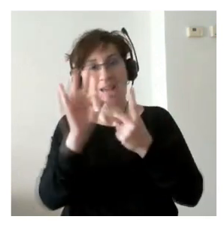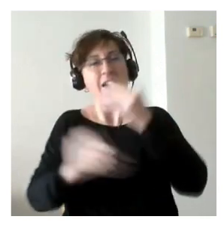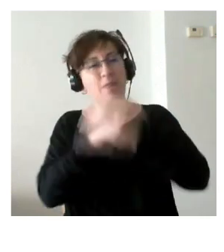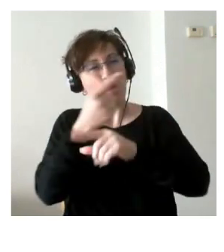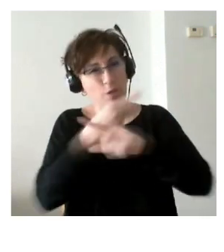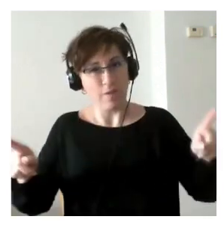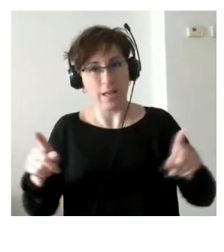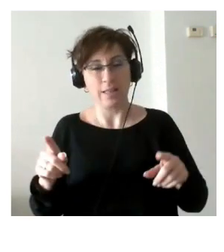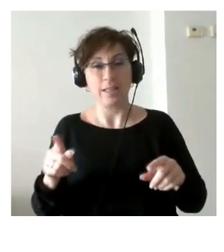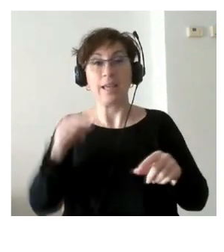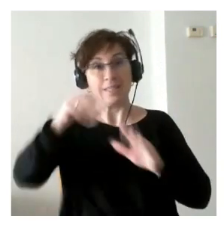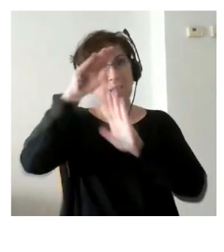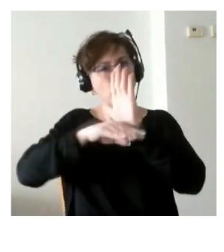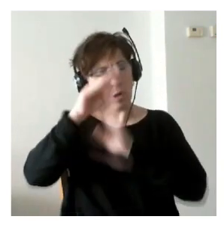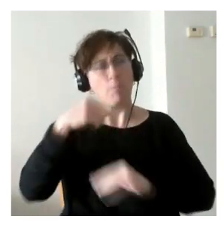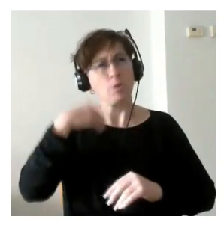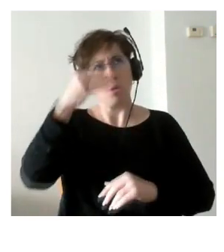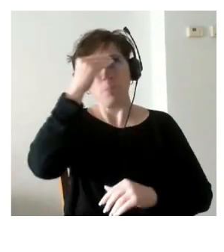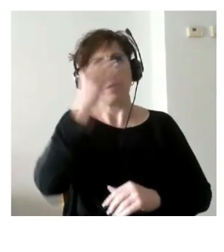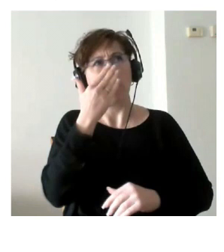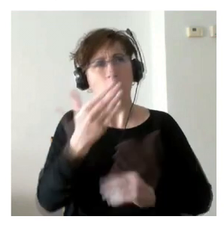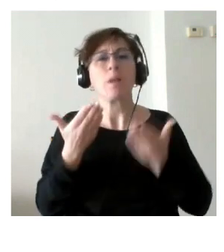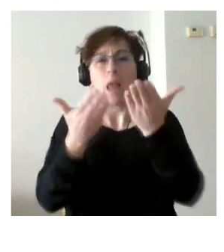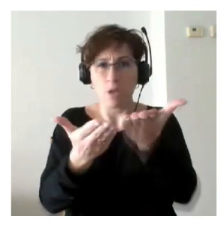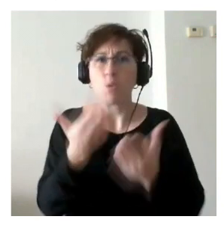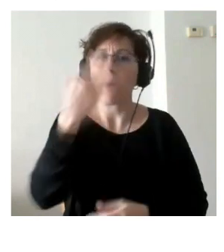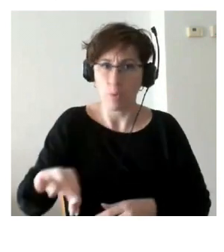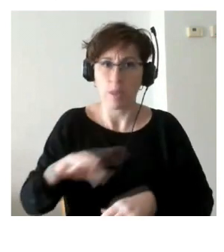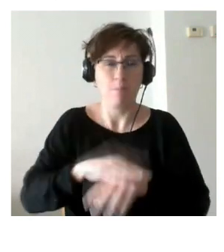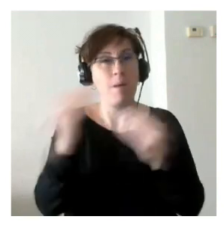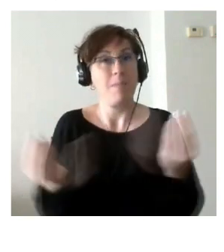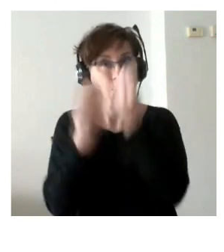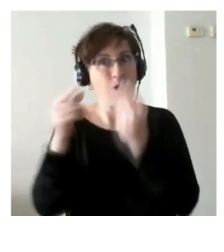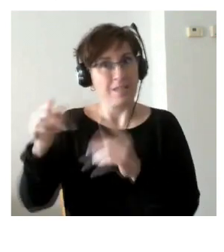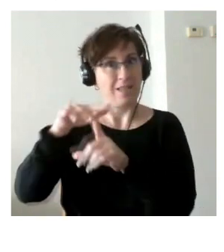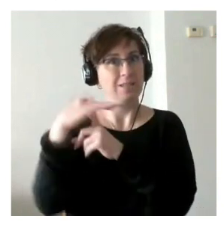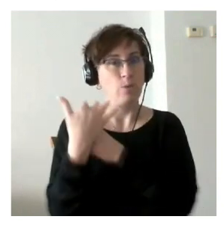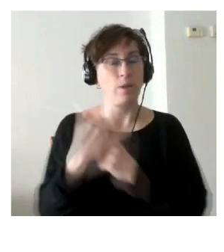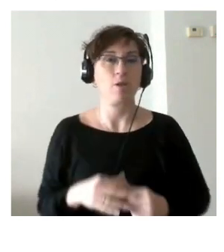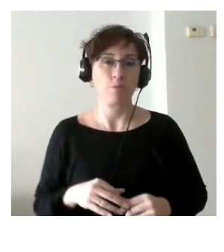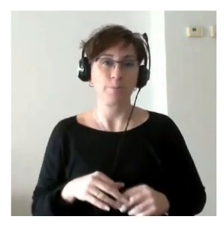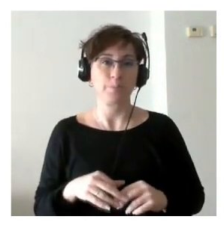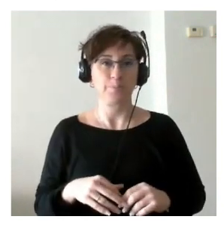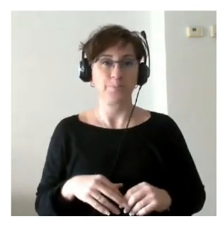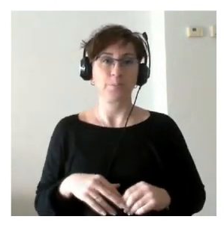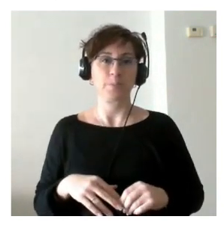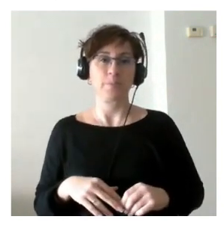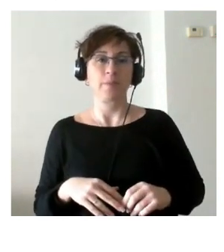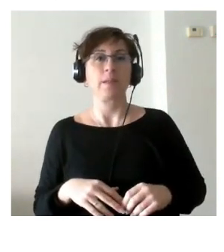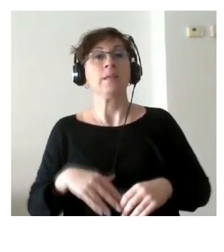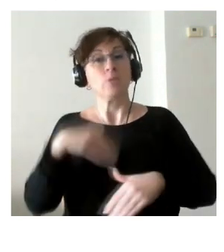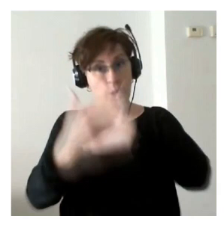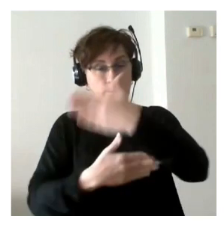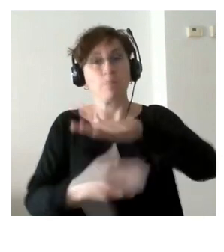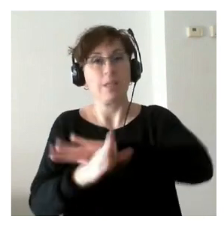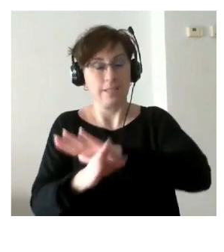creo que el retoma a tu vida puede ayudar a mejorar eso entonces desde ahí vamos a seguir trabajándolo